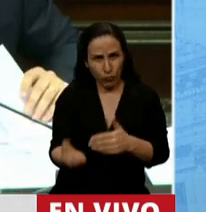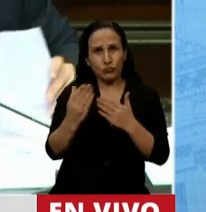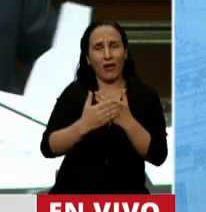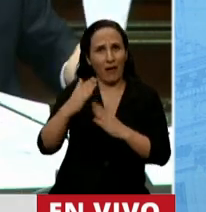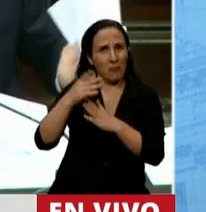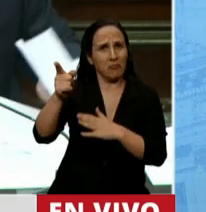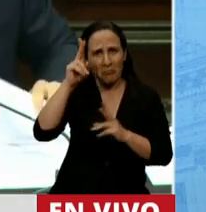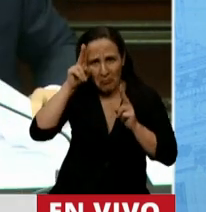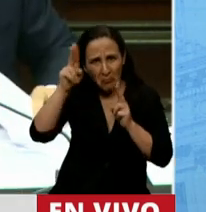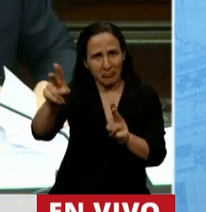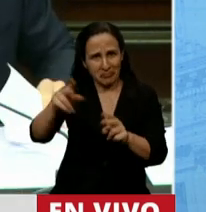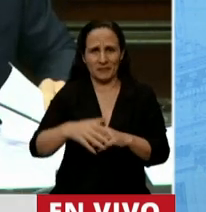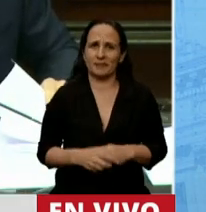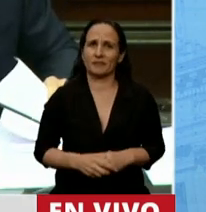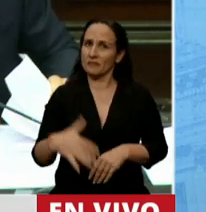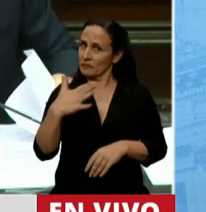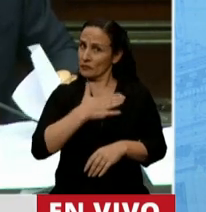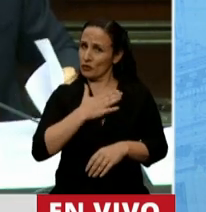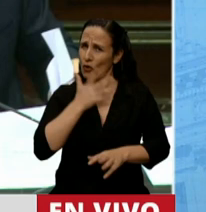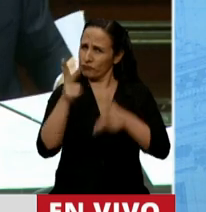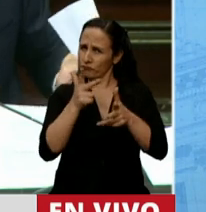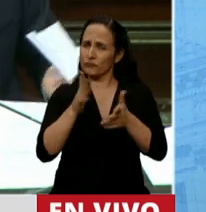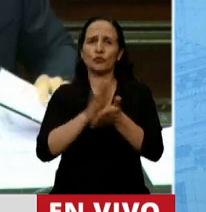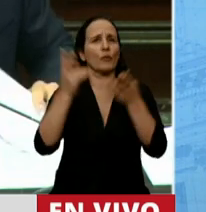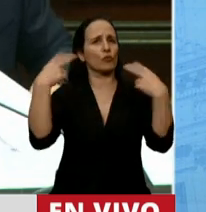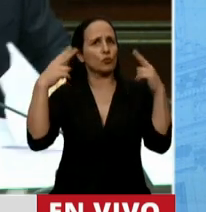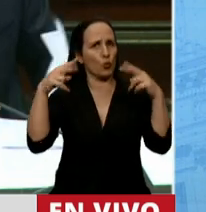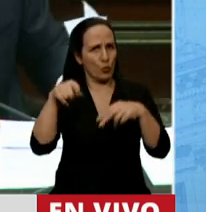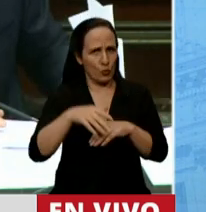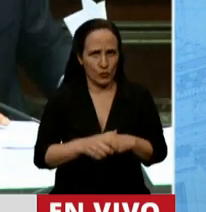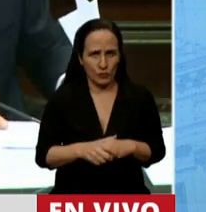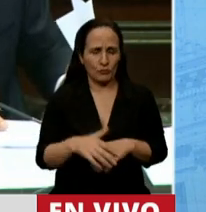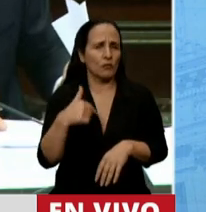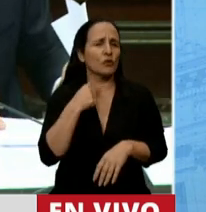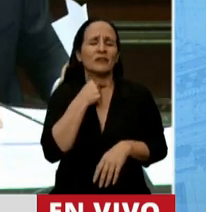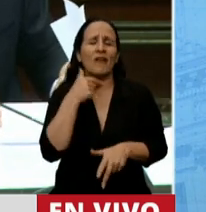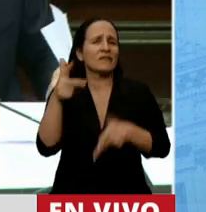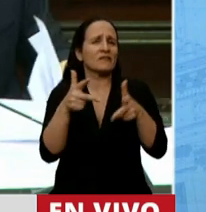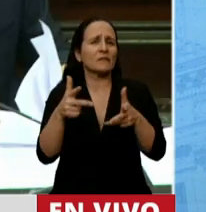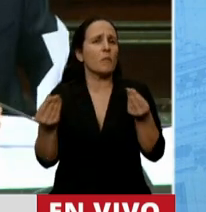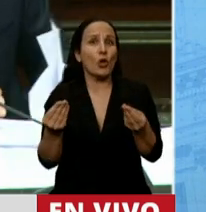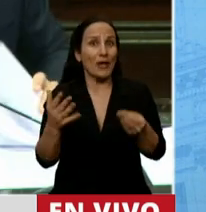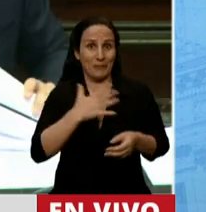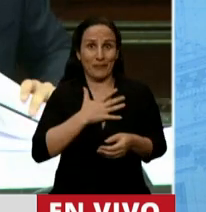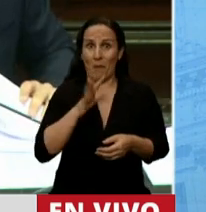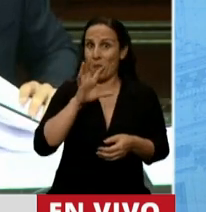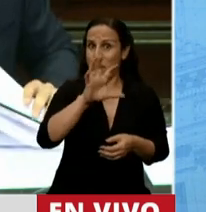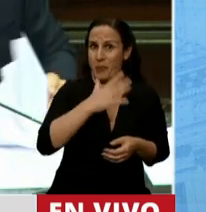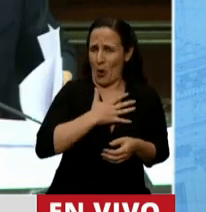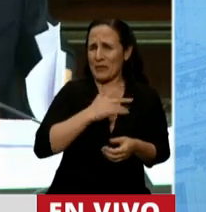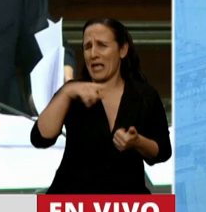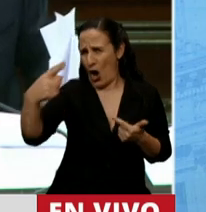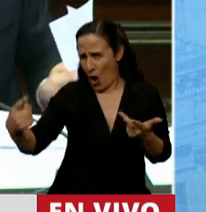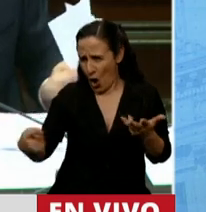es para el turismo que yo he querido hablar. Y le quiero plantear este tema, Jefe de Gabinete, porque en mi provincia, al igual que en